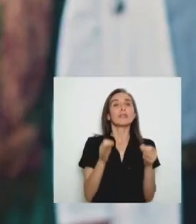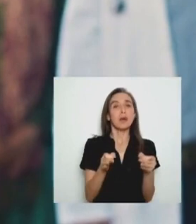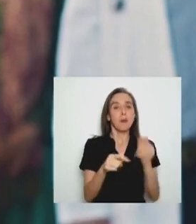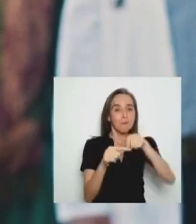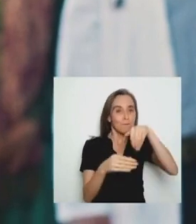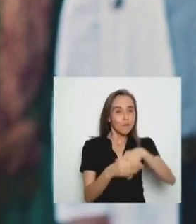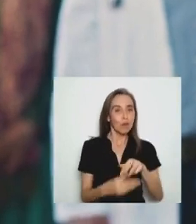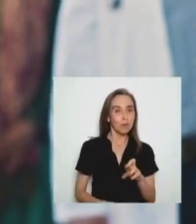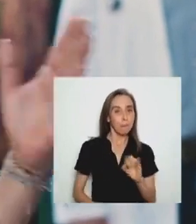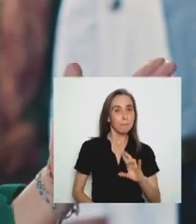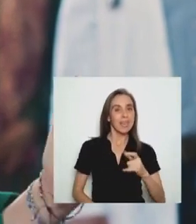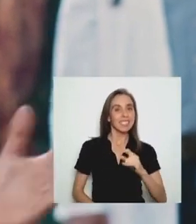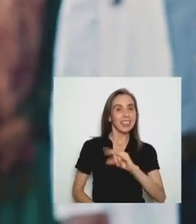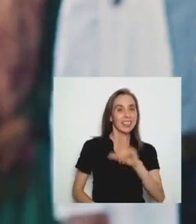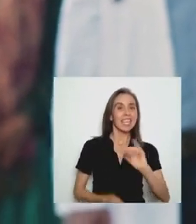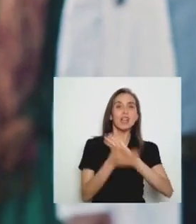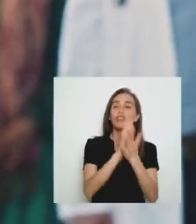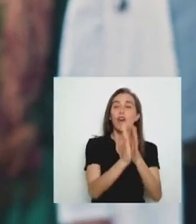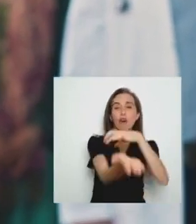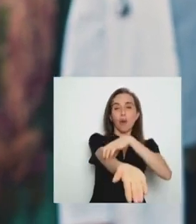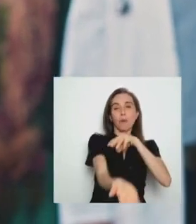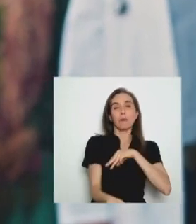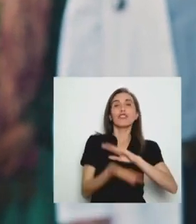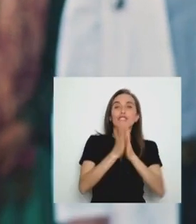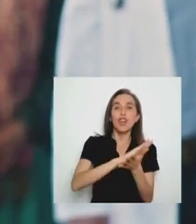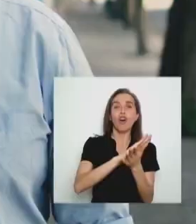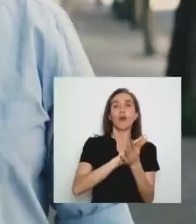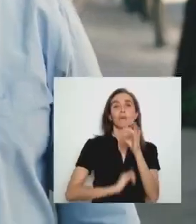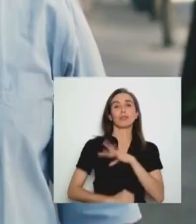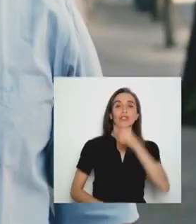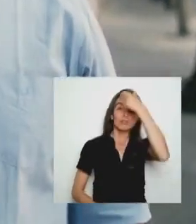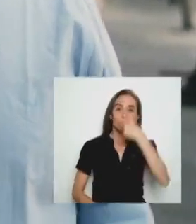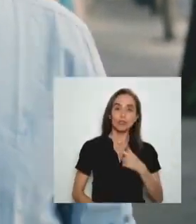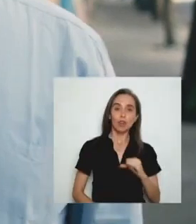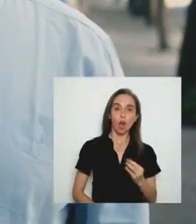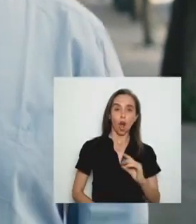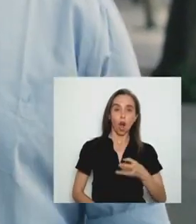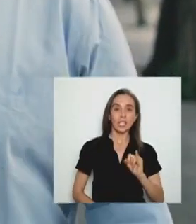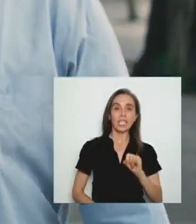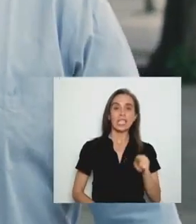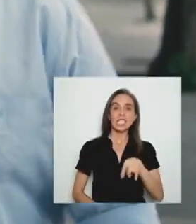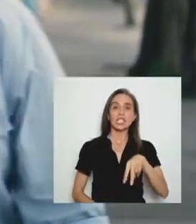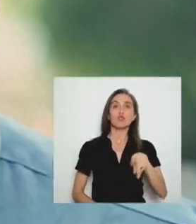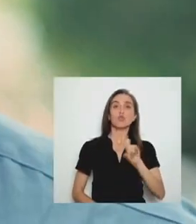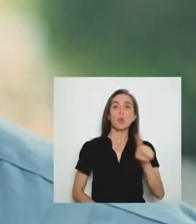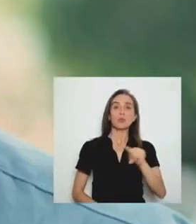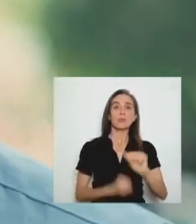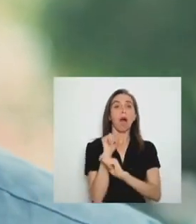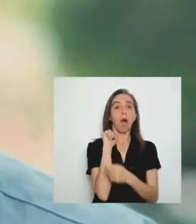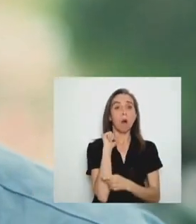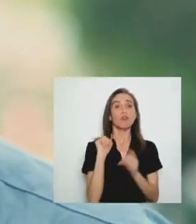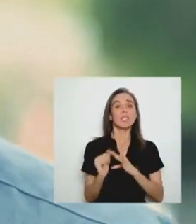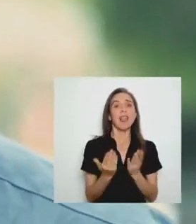Vota Pierdiantili Todo por la región metropolitana Todo por Chile Soy Jorge Insunza Soy abogado Chile